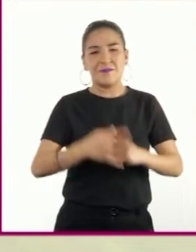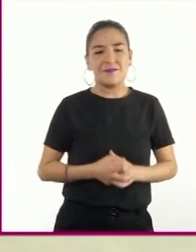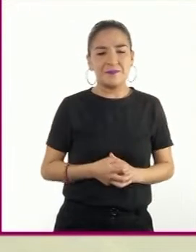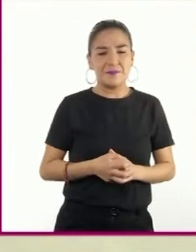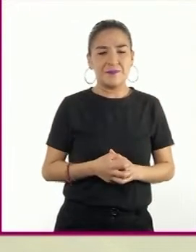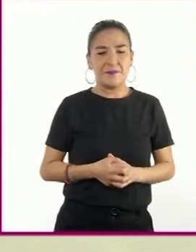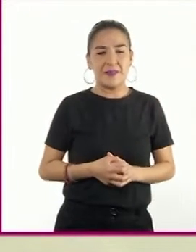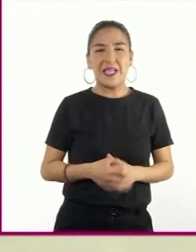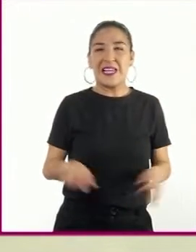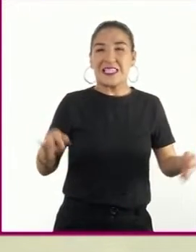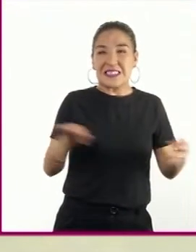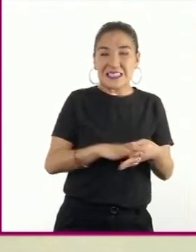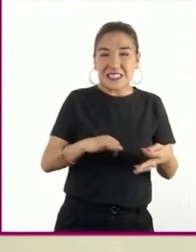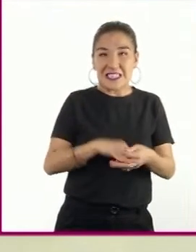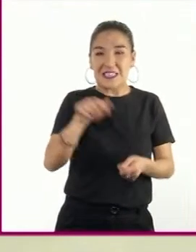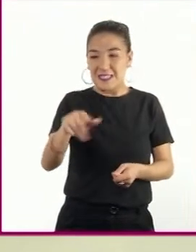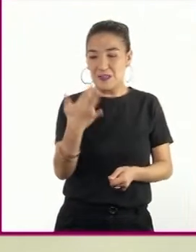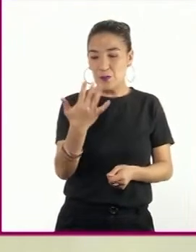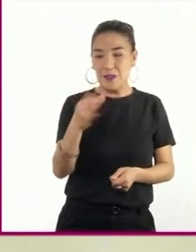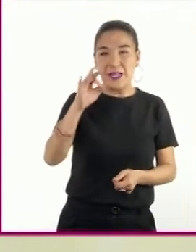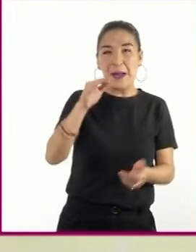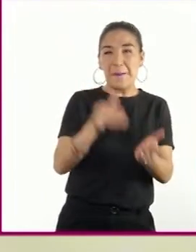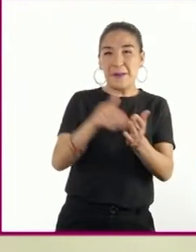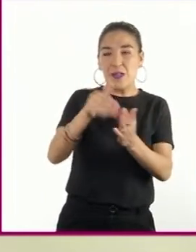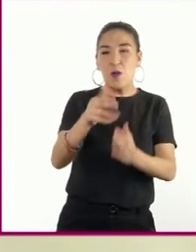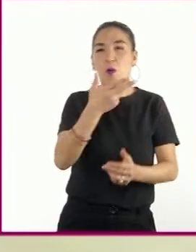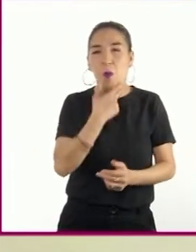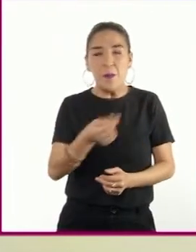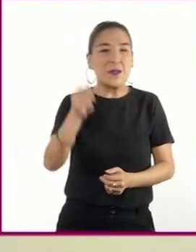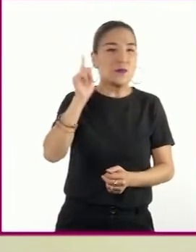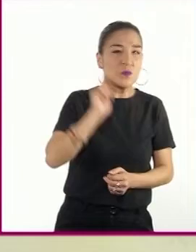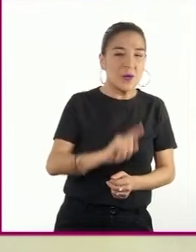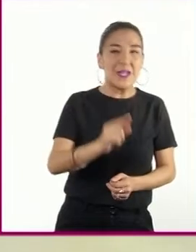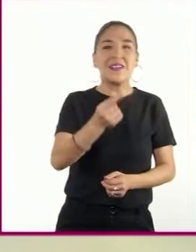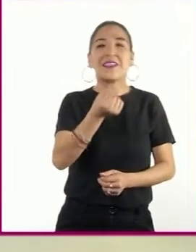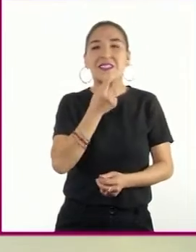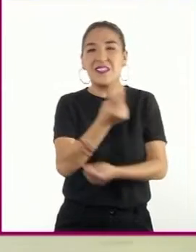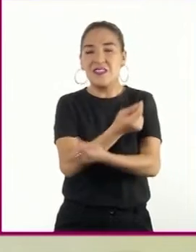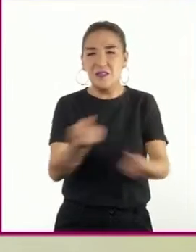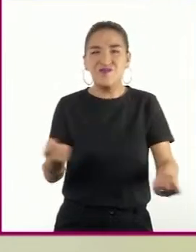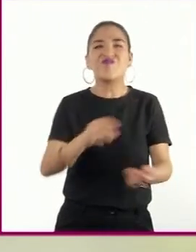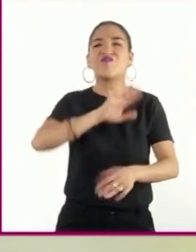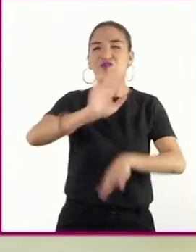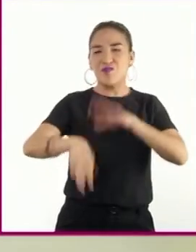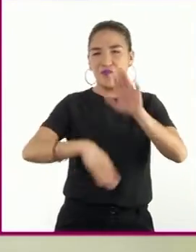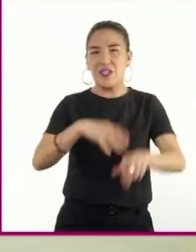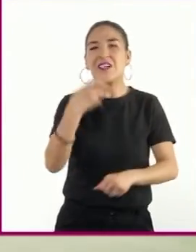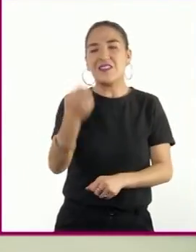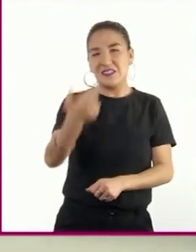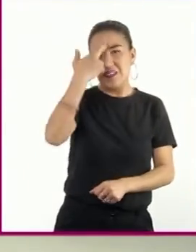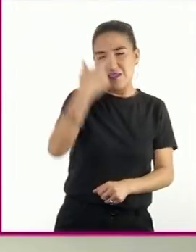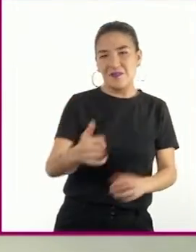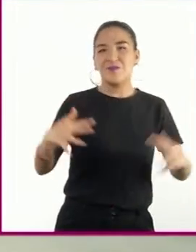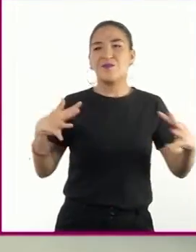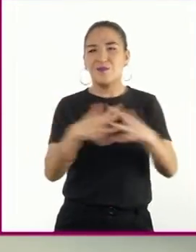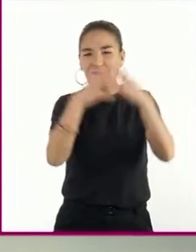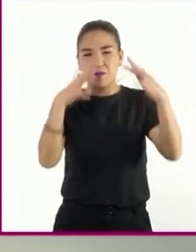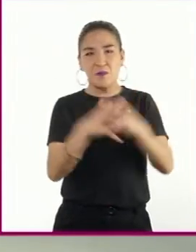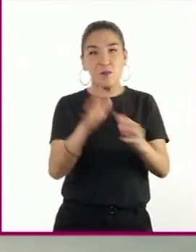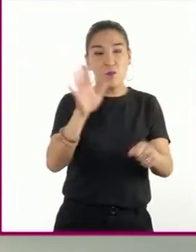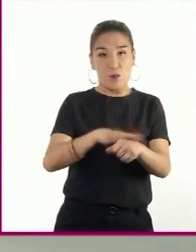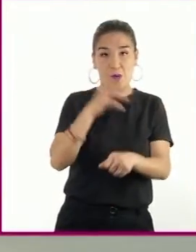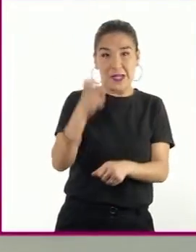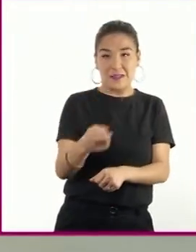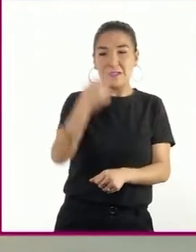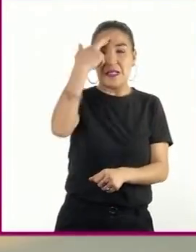Cerca de 50 millones de hombres, mujeres y niños murieron a causa de esta guerra. Por ello,